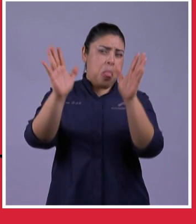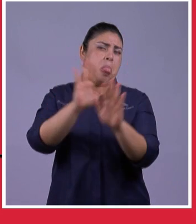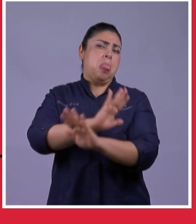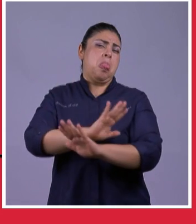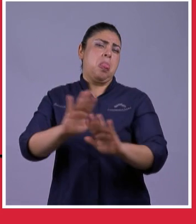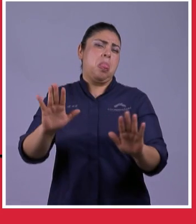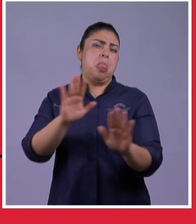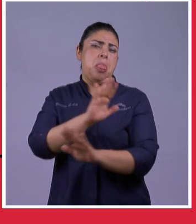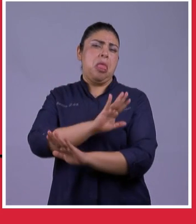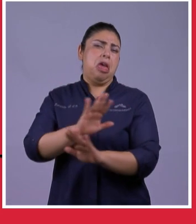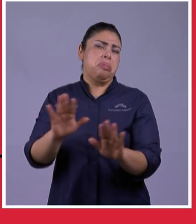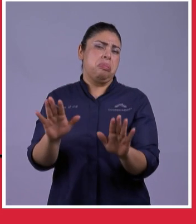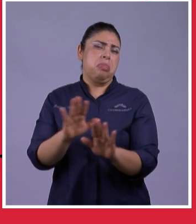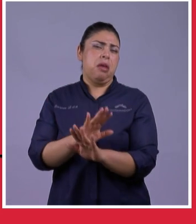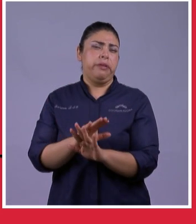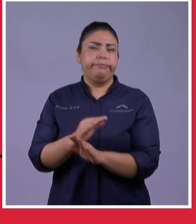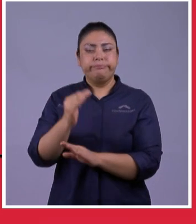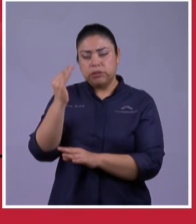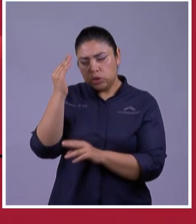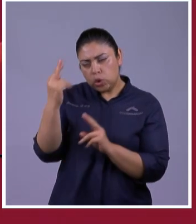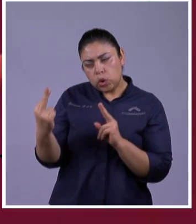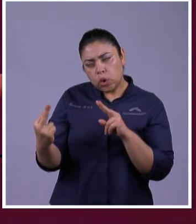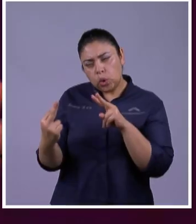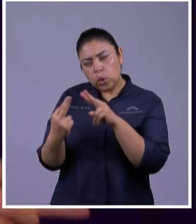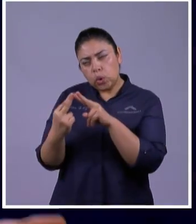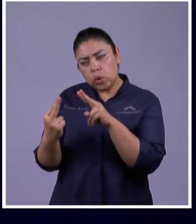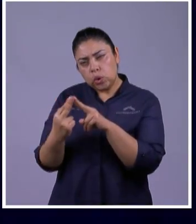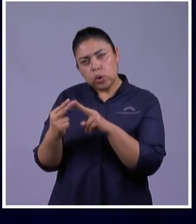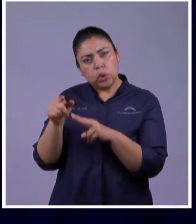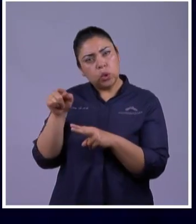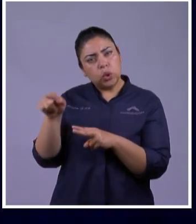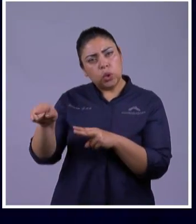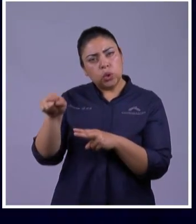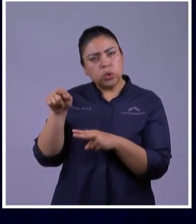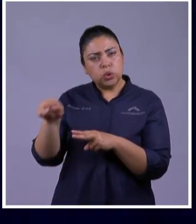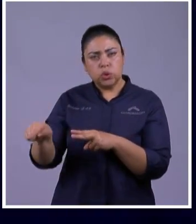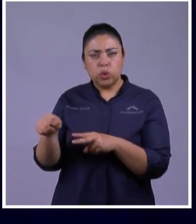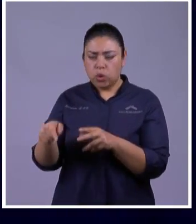del santo quiero que sepan quién fue el lo dijo no fue pablo